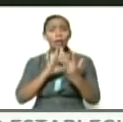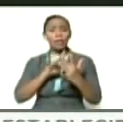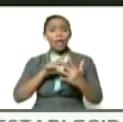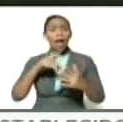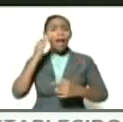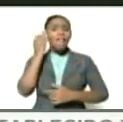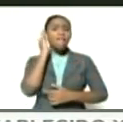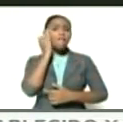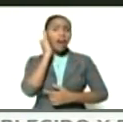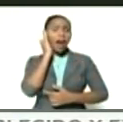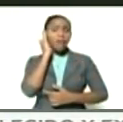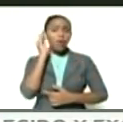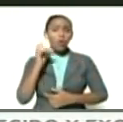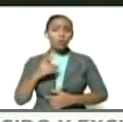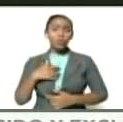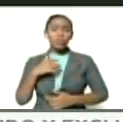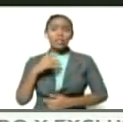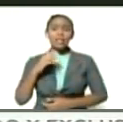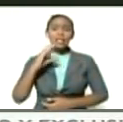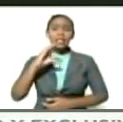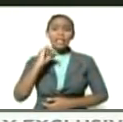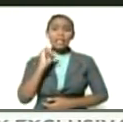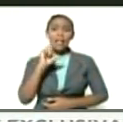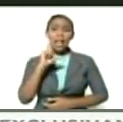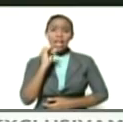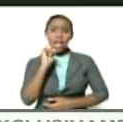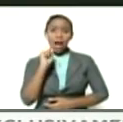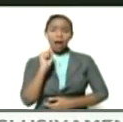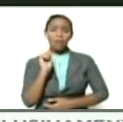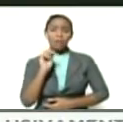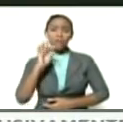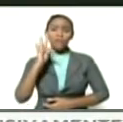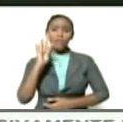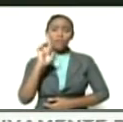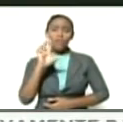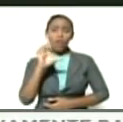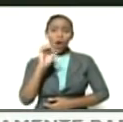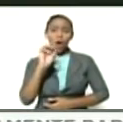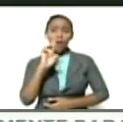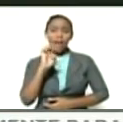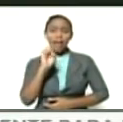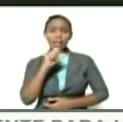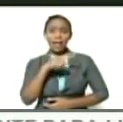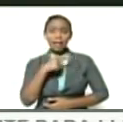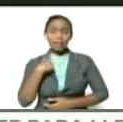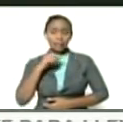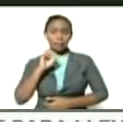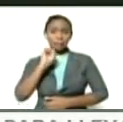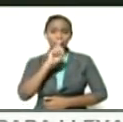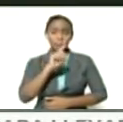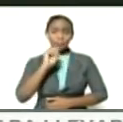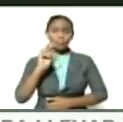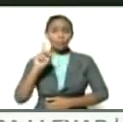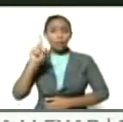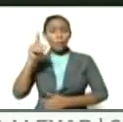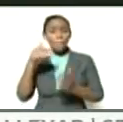con Cilia Flores. Todos los equipos, más de 121 mil